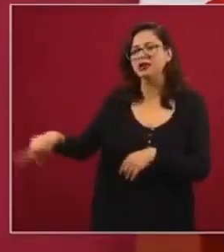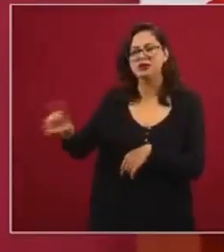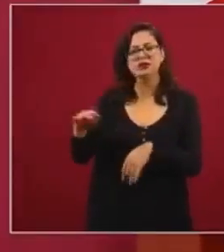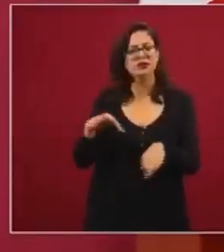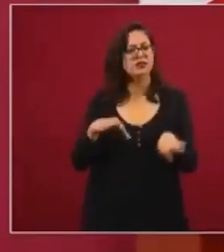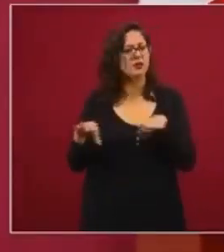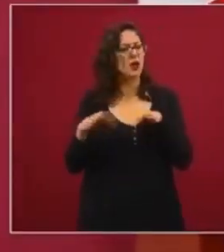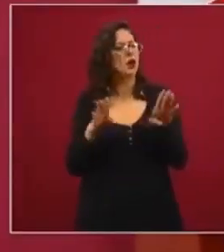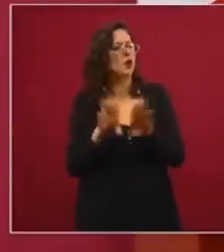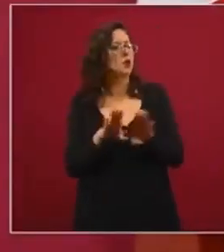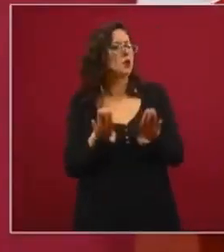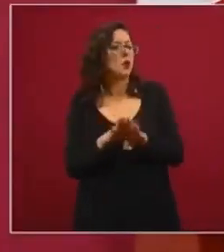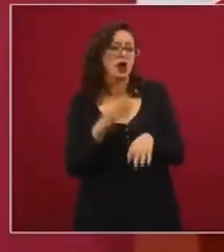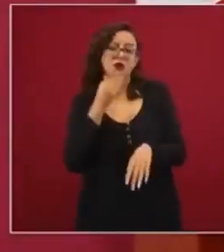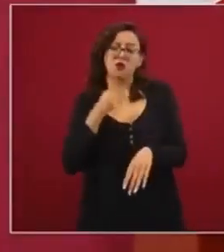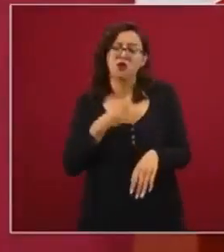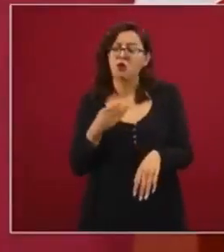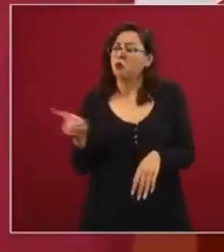¿Que se mueran de hambre?